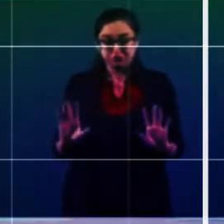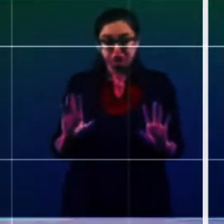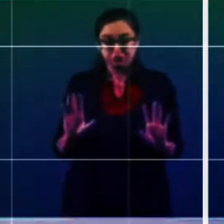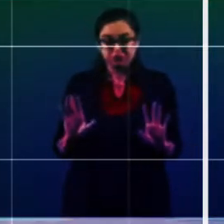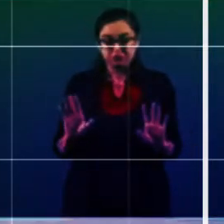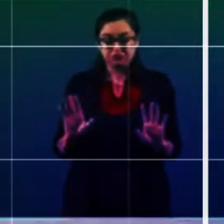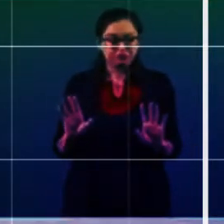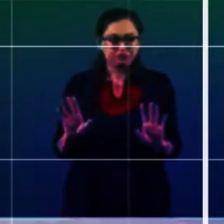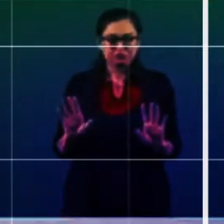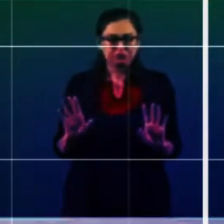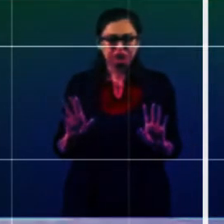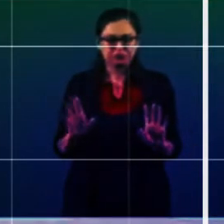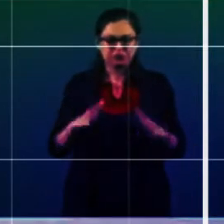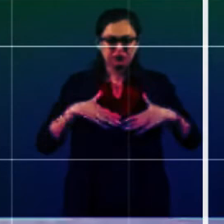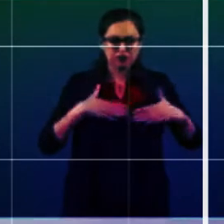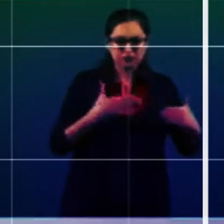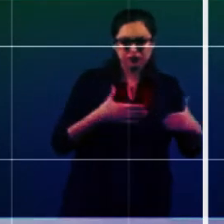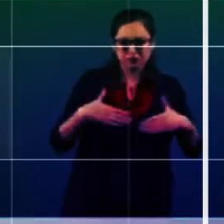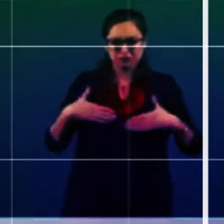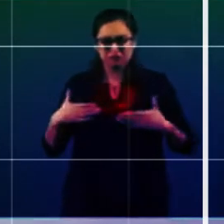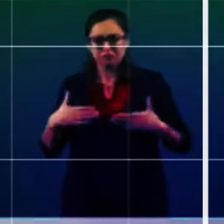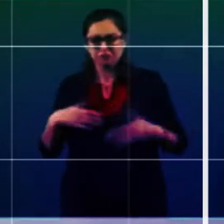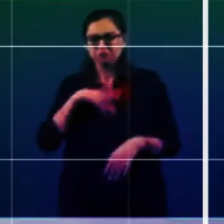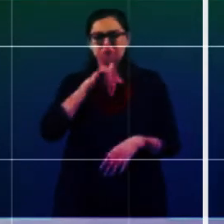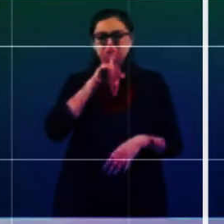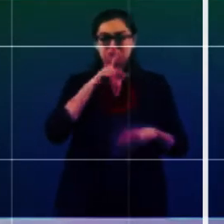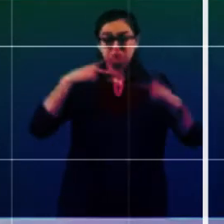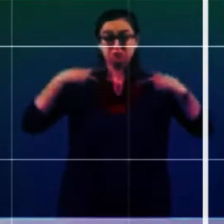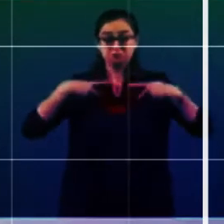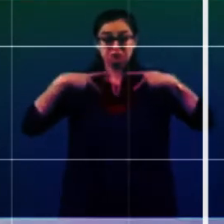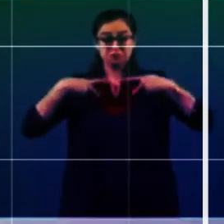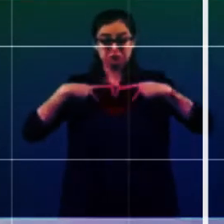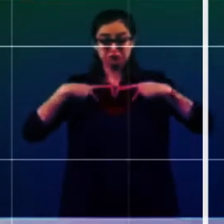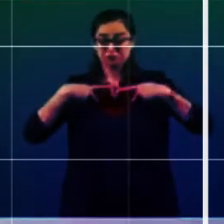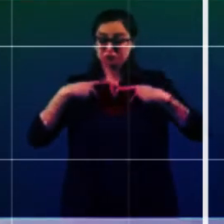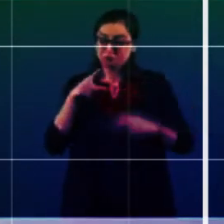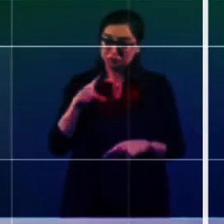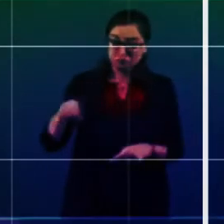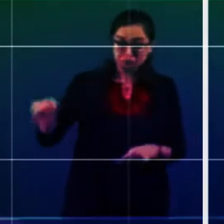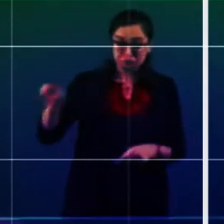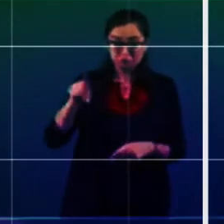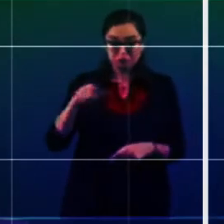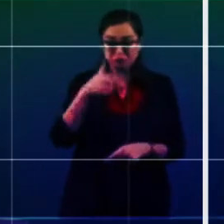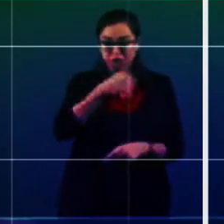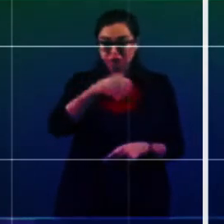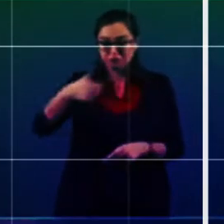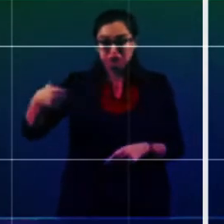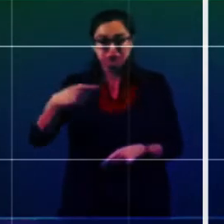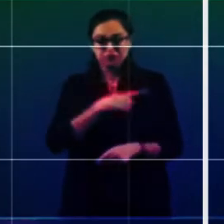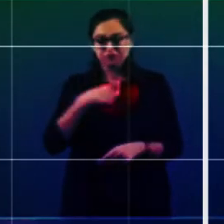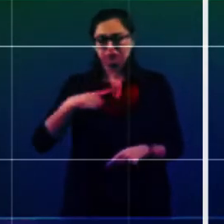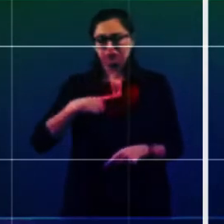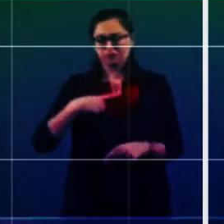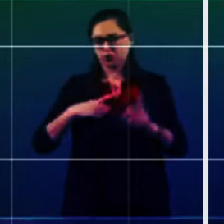estén escudriñando,